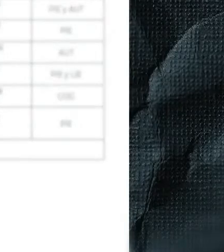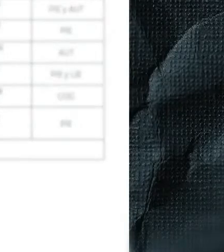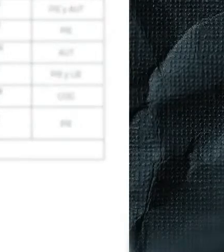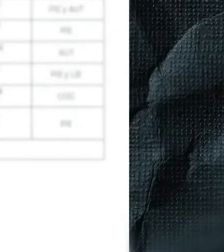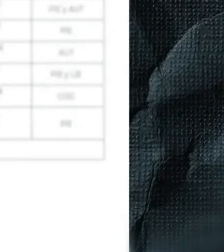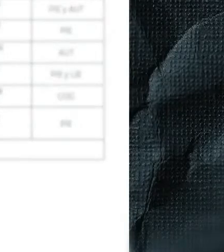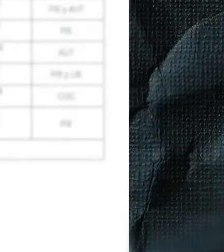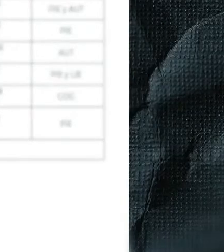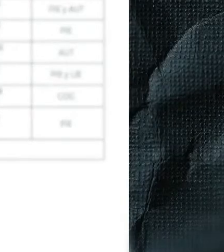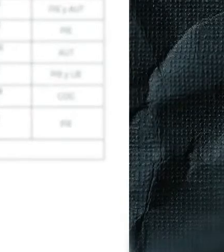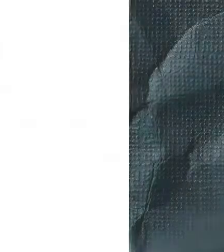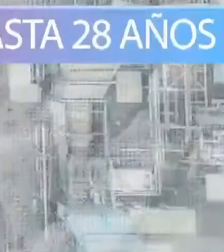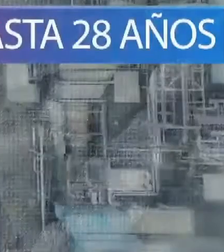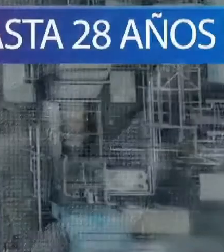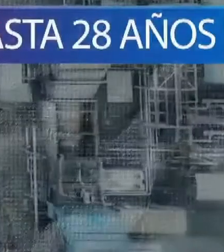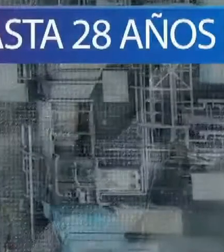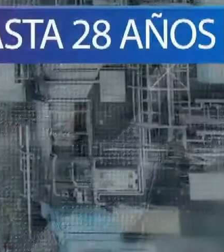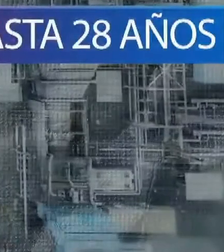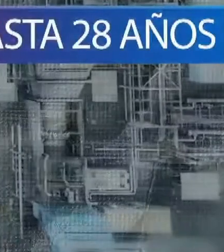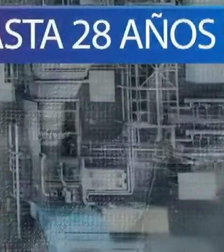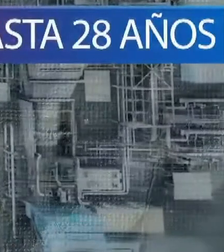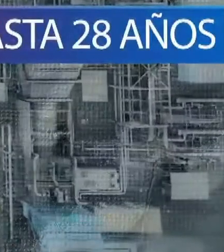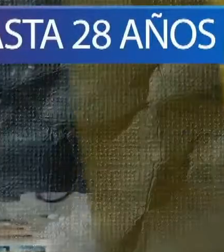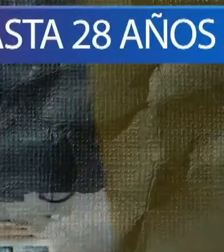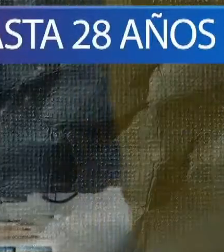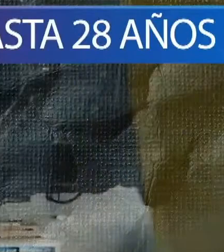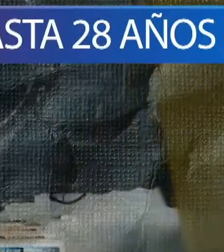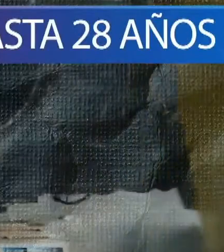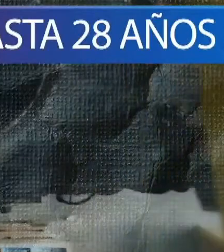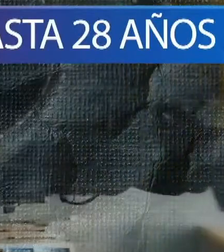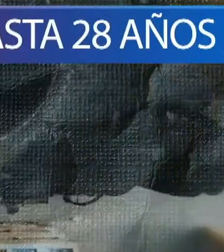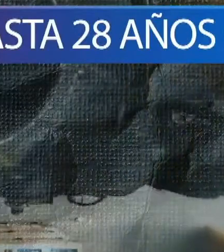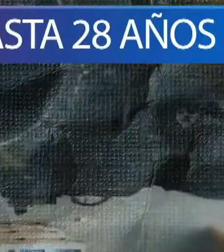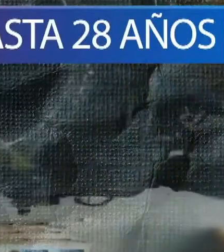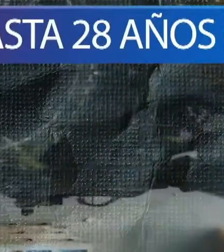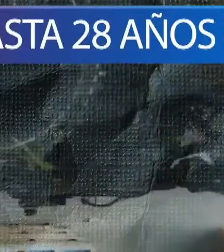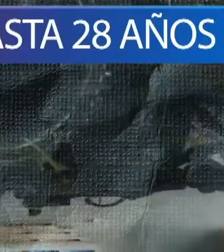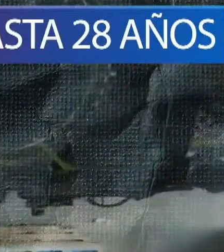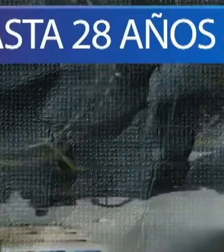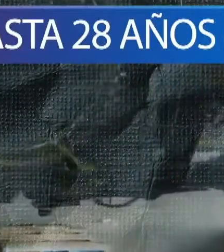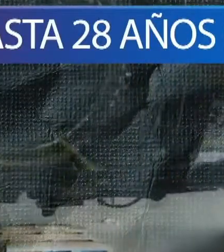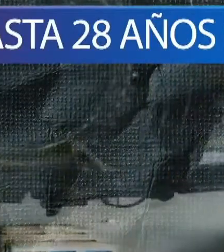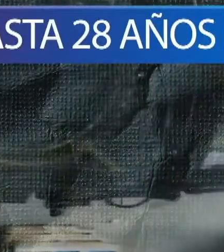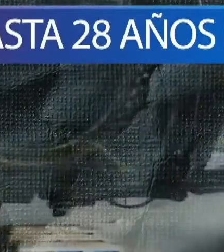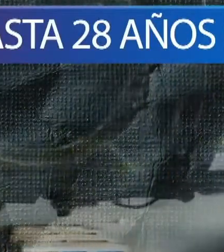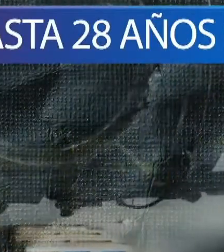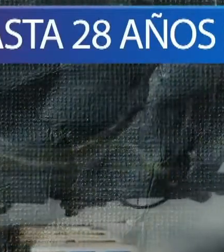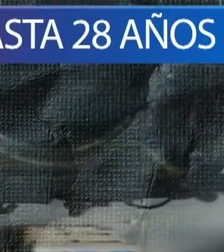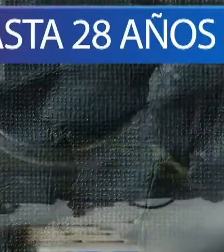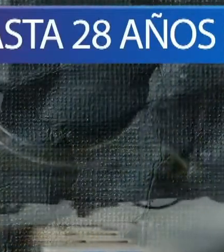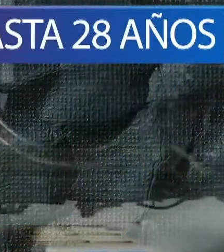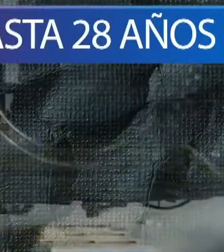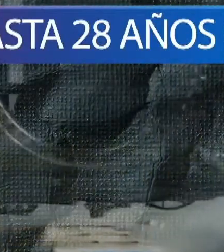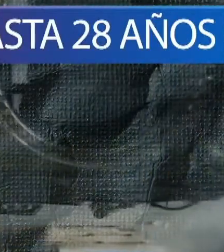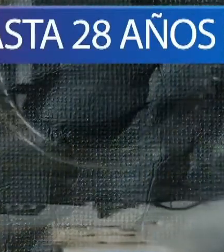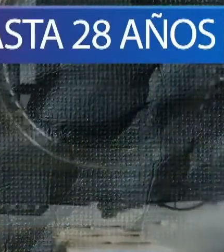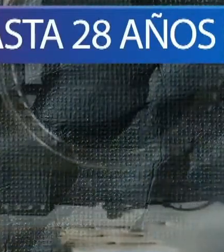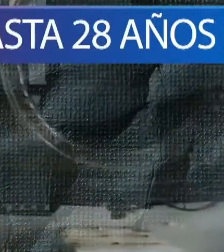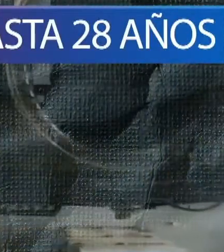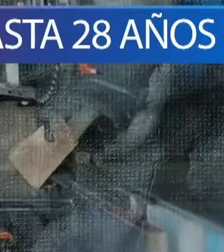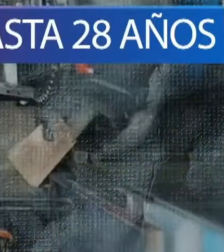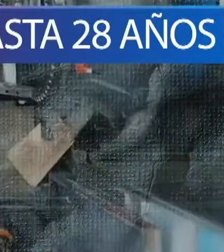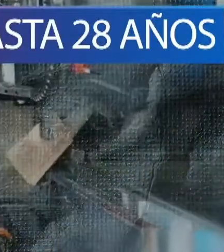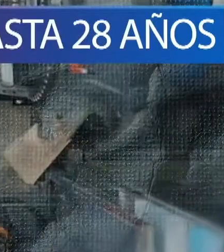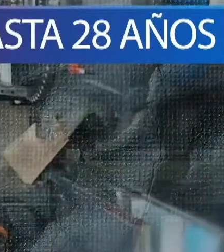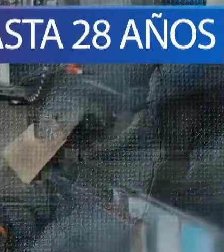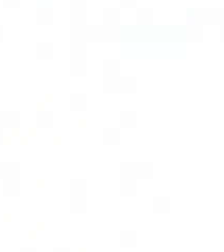años de inicio de operación. Además, en promedio se pagará a Iberdrola 696 mil dólares por